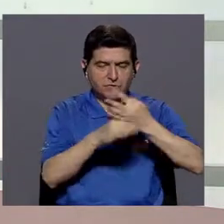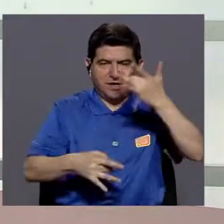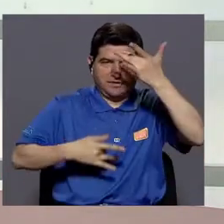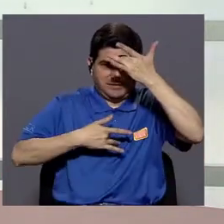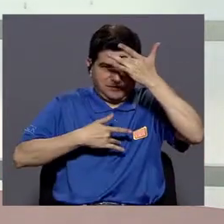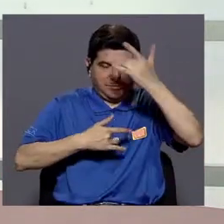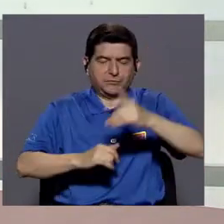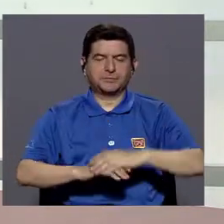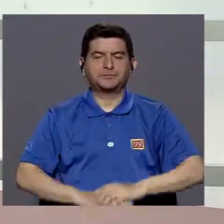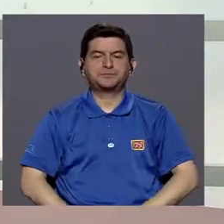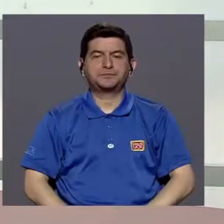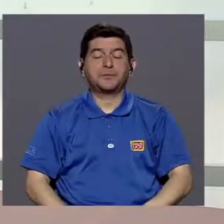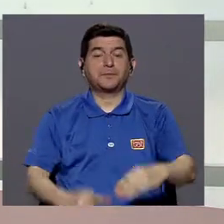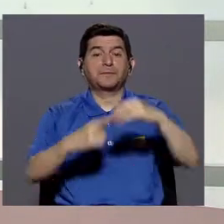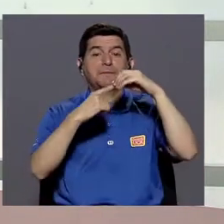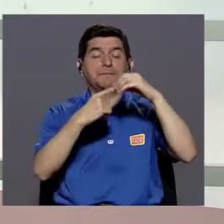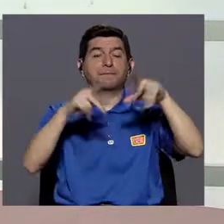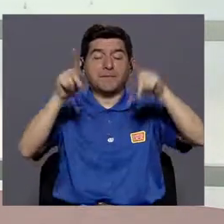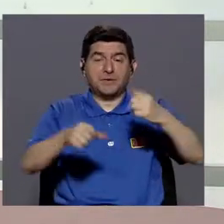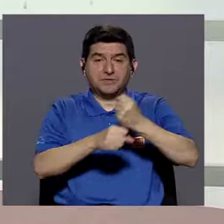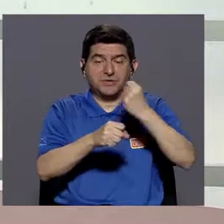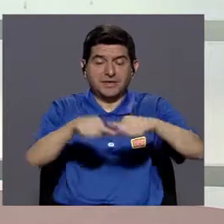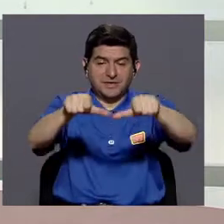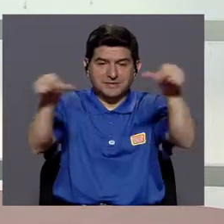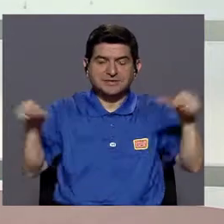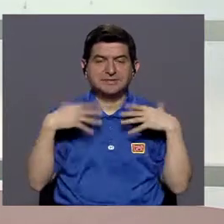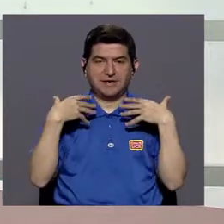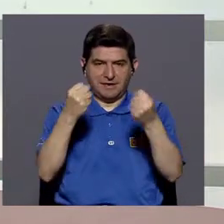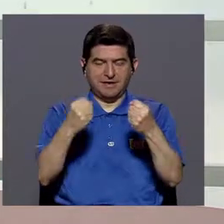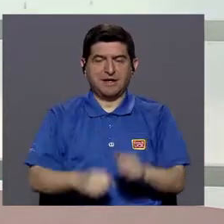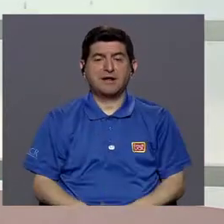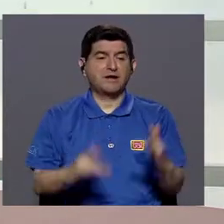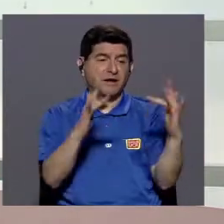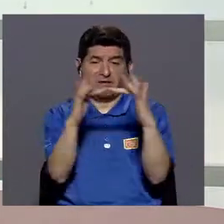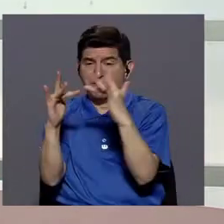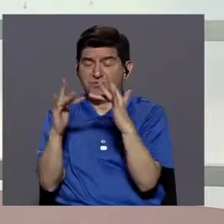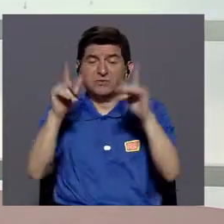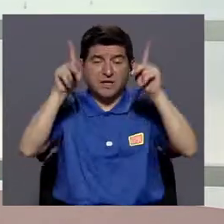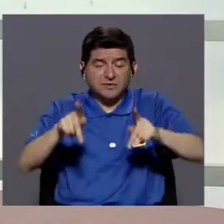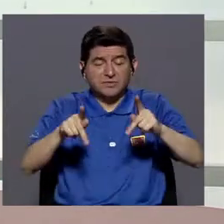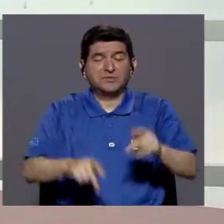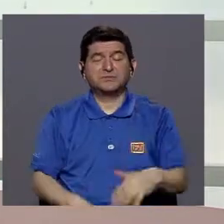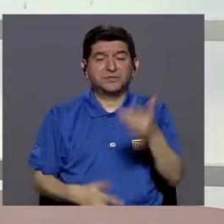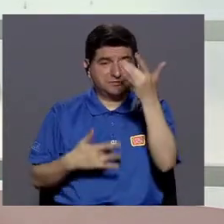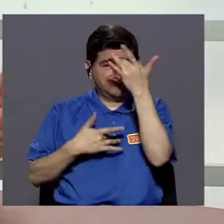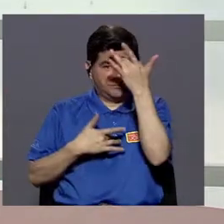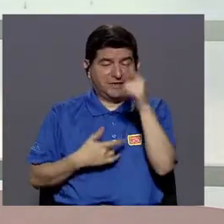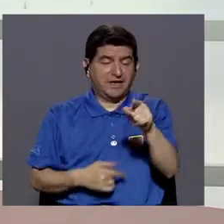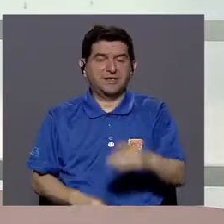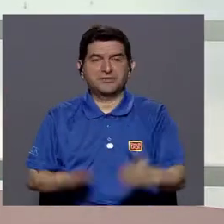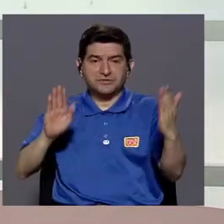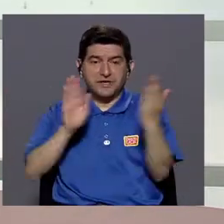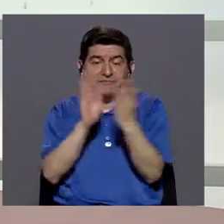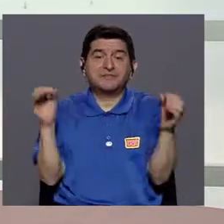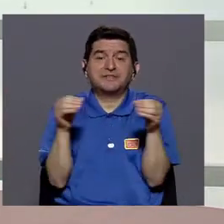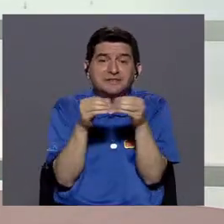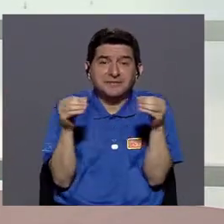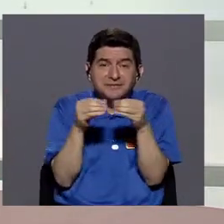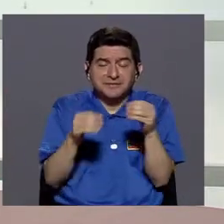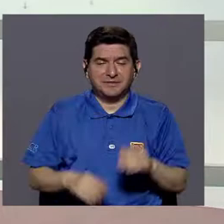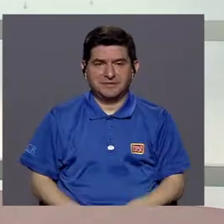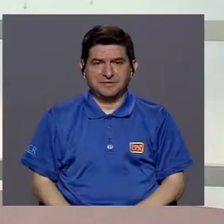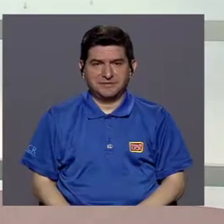este tipo de enfermedades, principalmente los que trabajan en el sector salud, porque están en contacto con las personas enfermas,